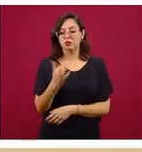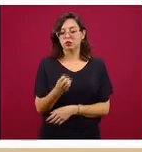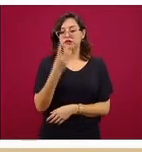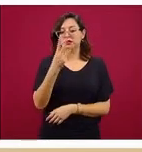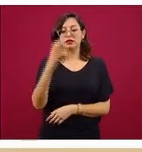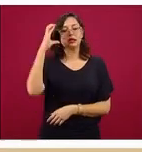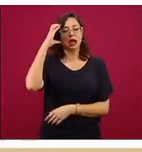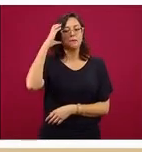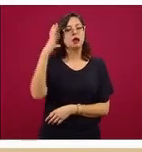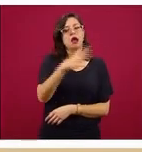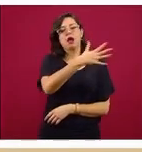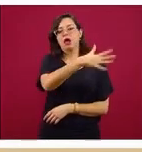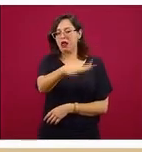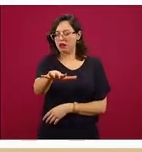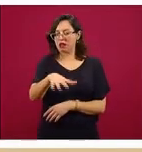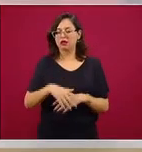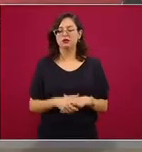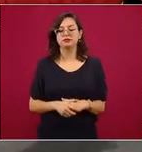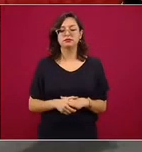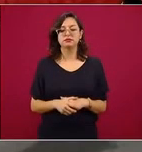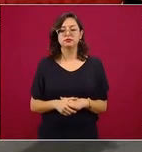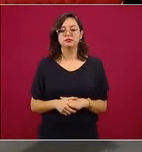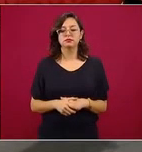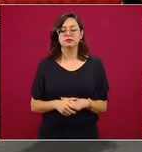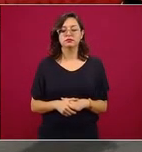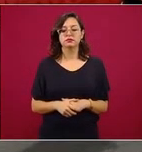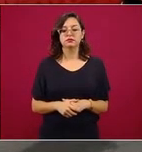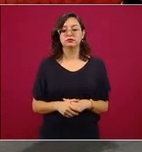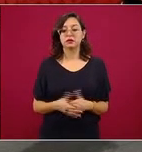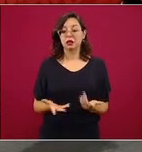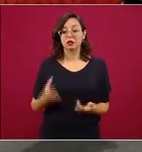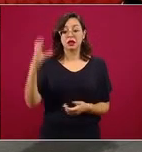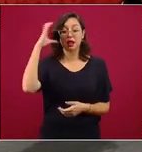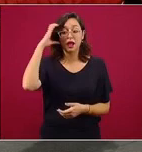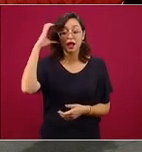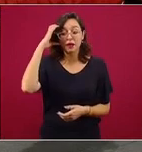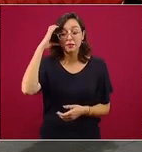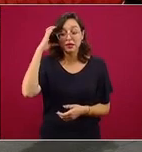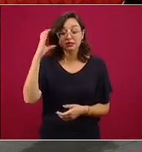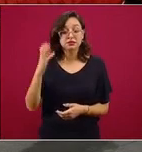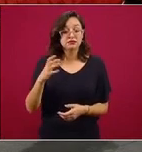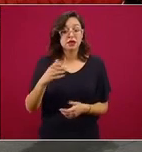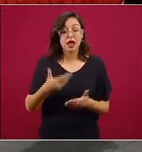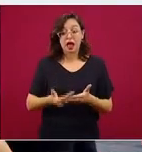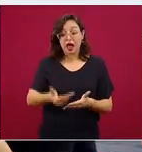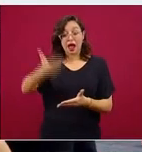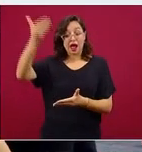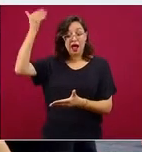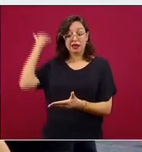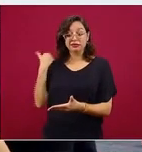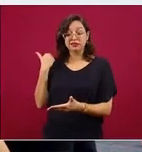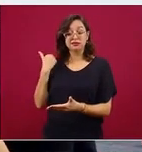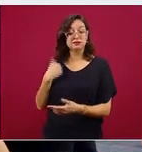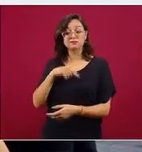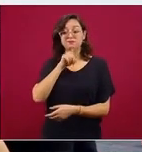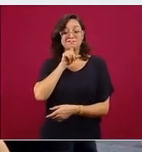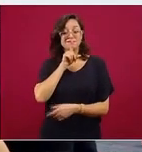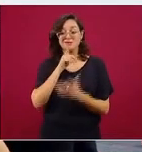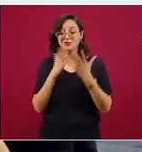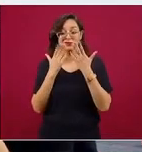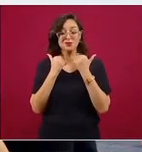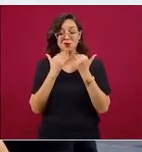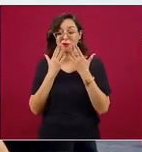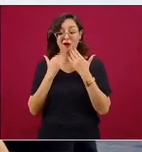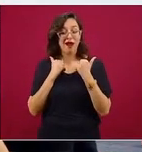hospitalización general. Todas estas camas no existían a disposición. ¿Por qué están hoy ahí? Porque